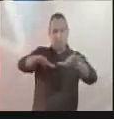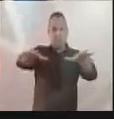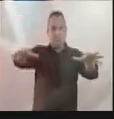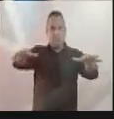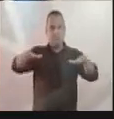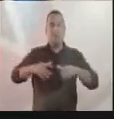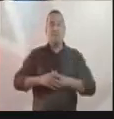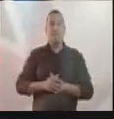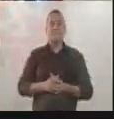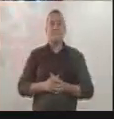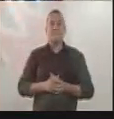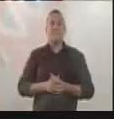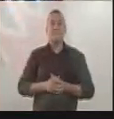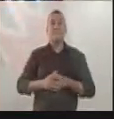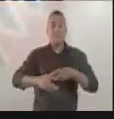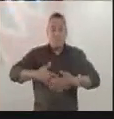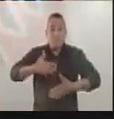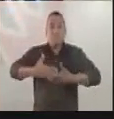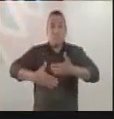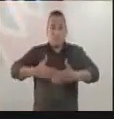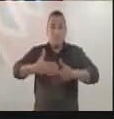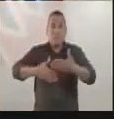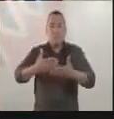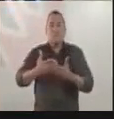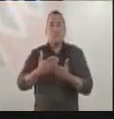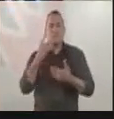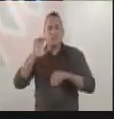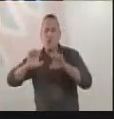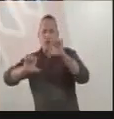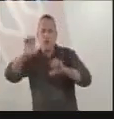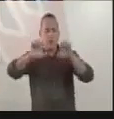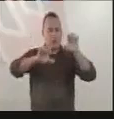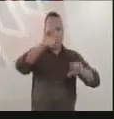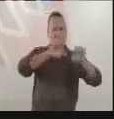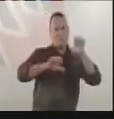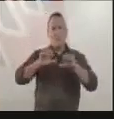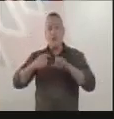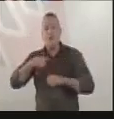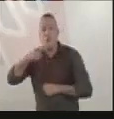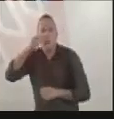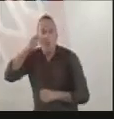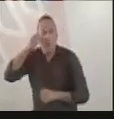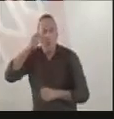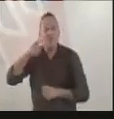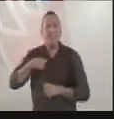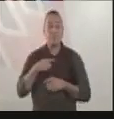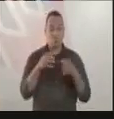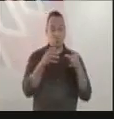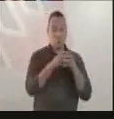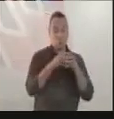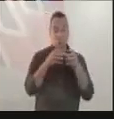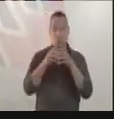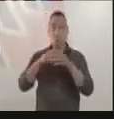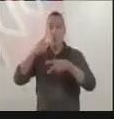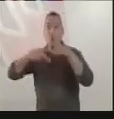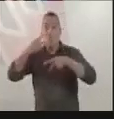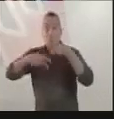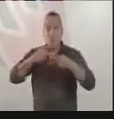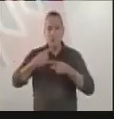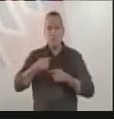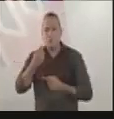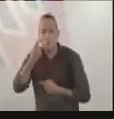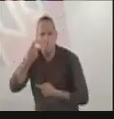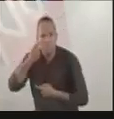hacia los estados. Este proceso está siendo también auditado por los representantes de los partidos políticos